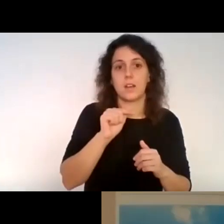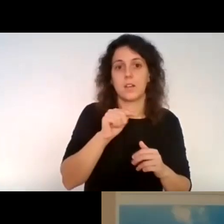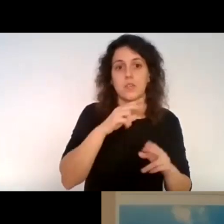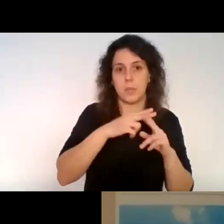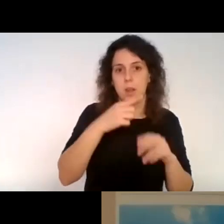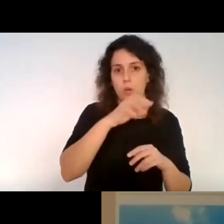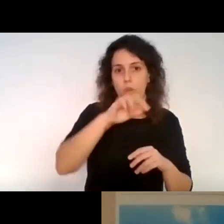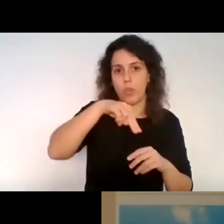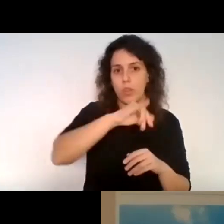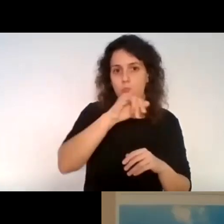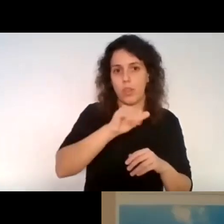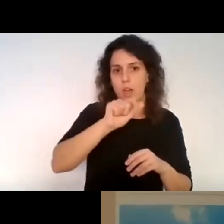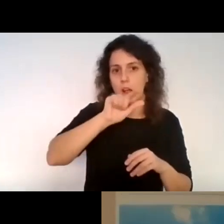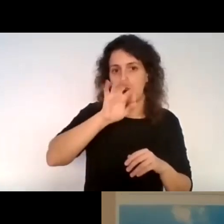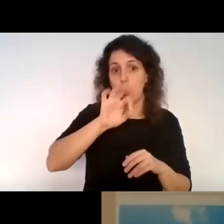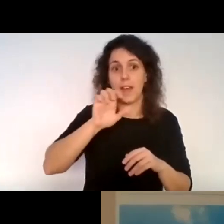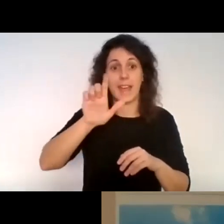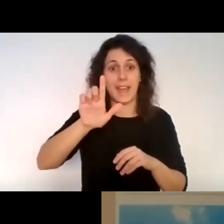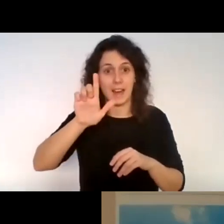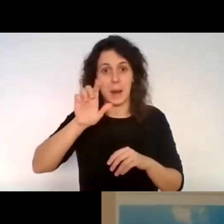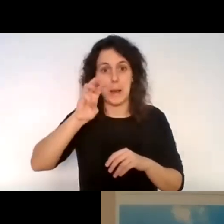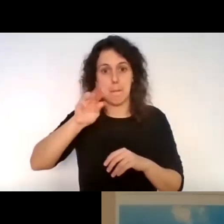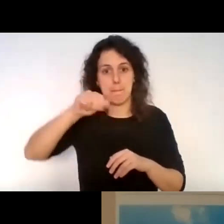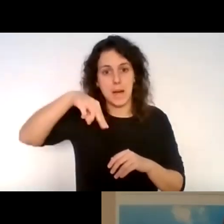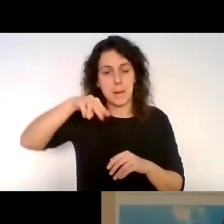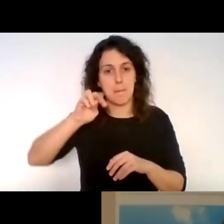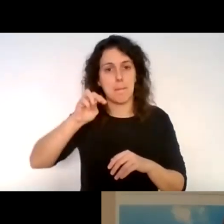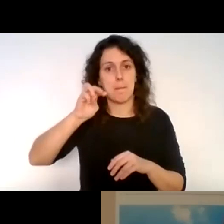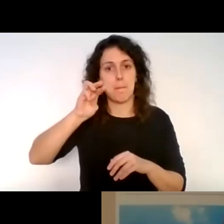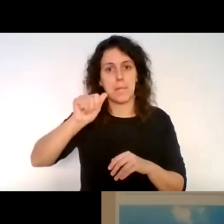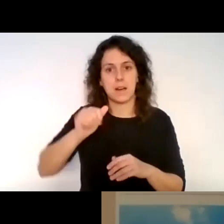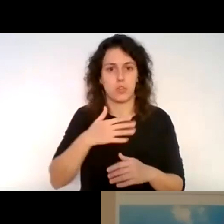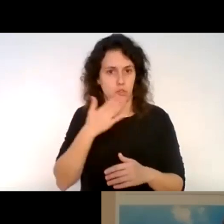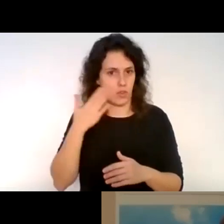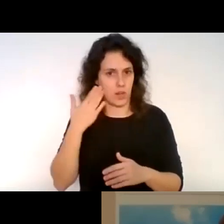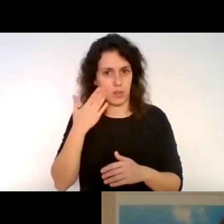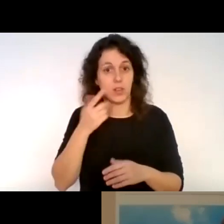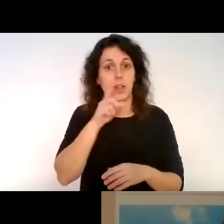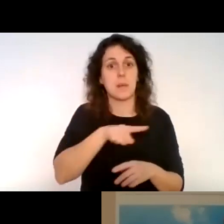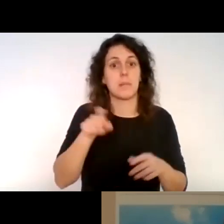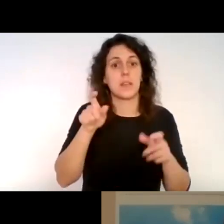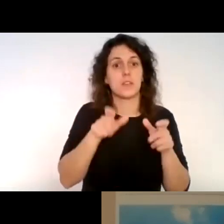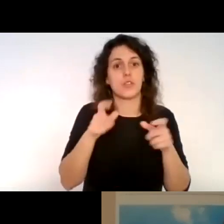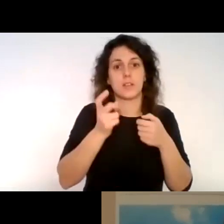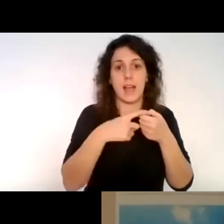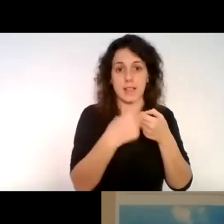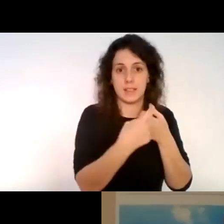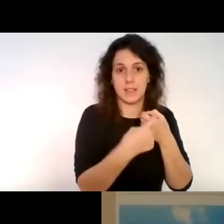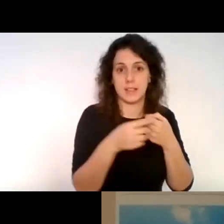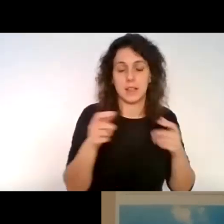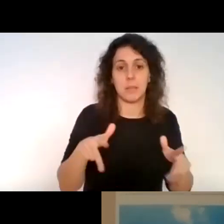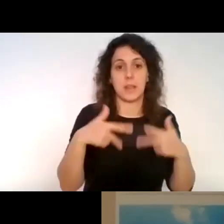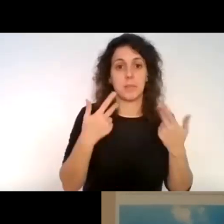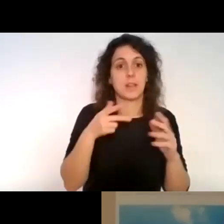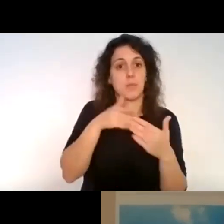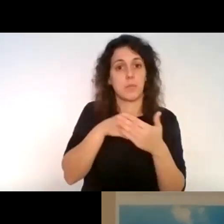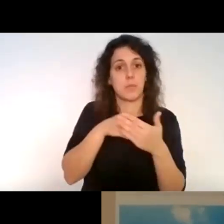es el Pampa, con cariño, y también asistentes que son los que permiten que las jornadas de Buseos 100